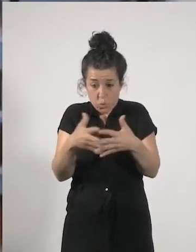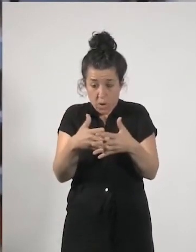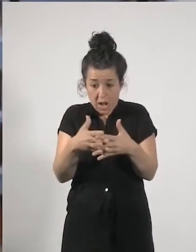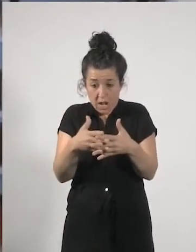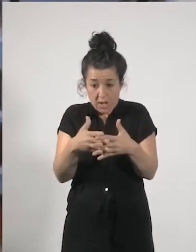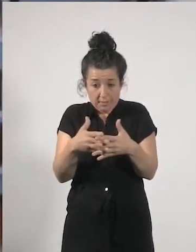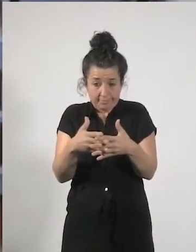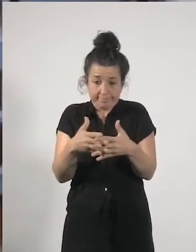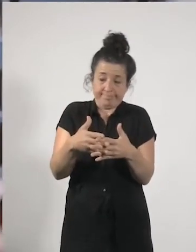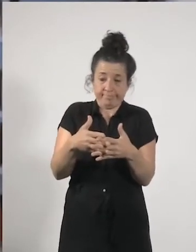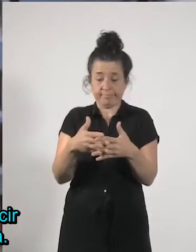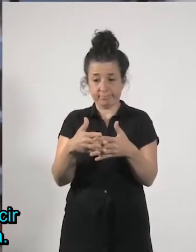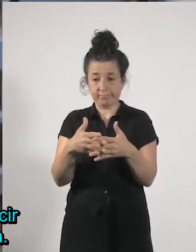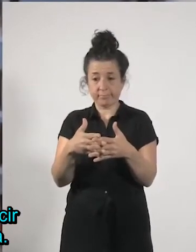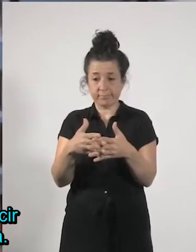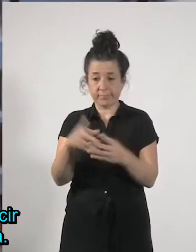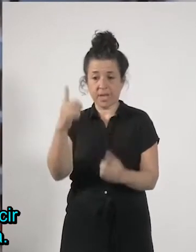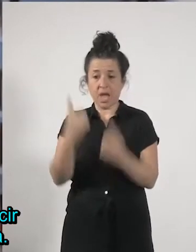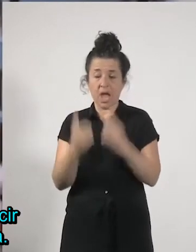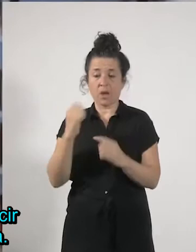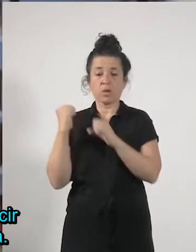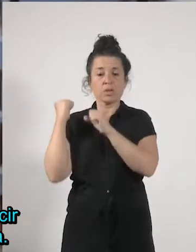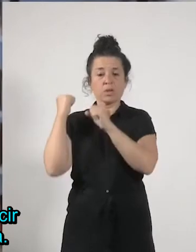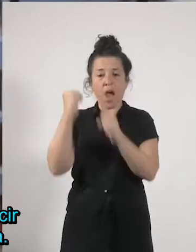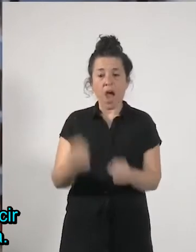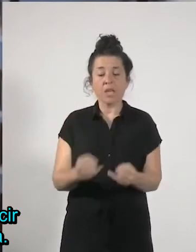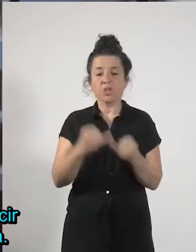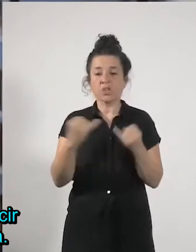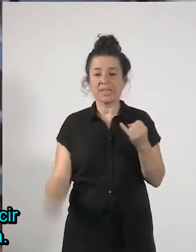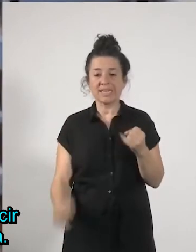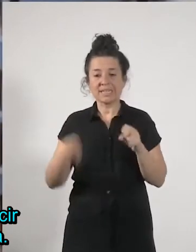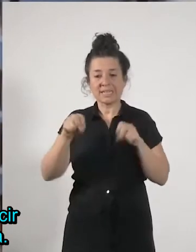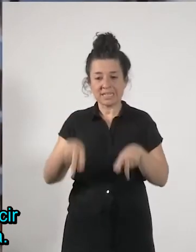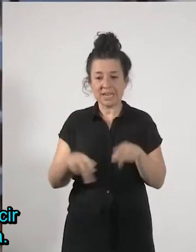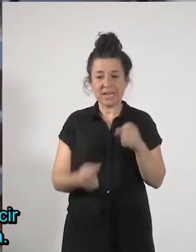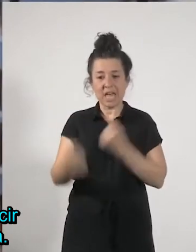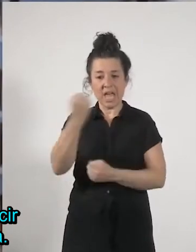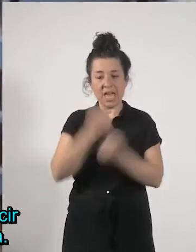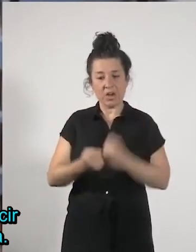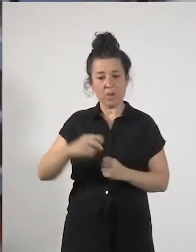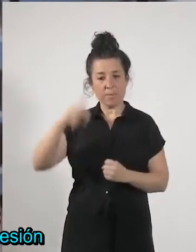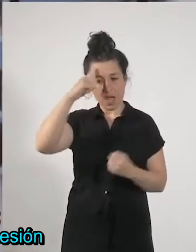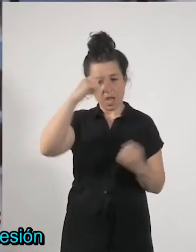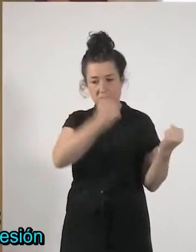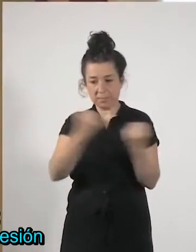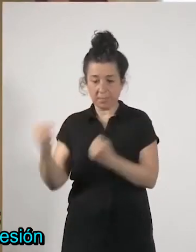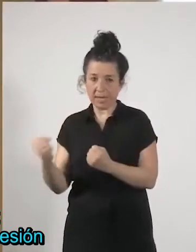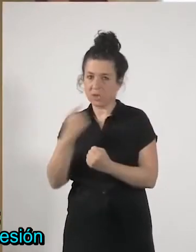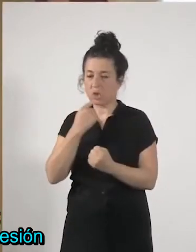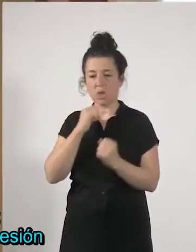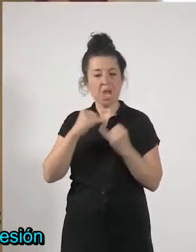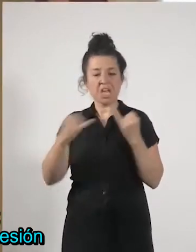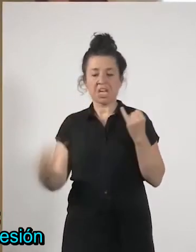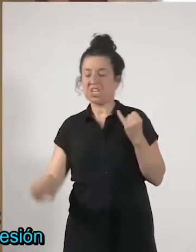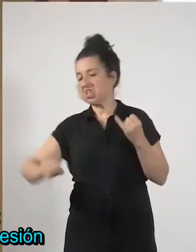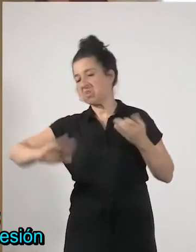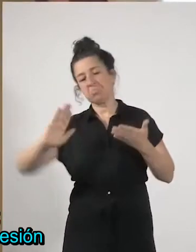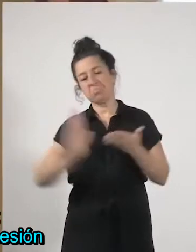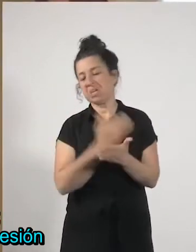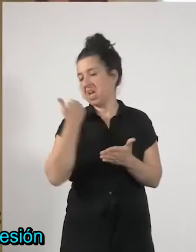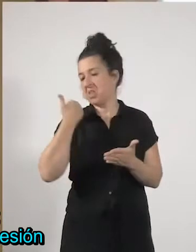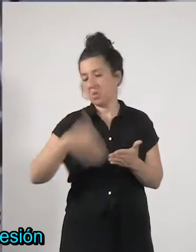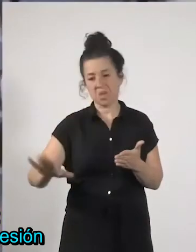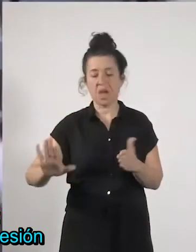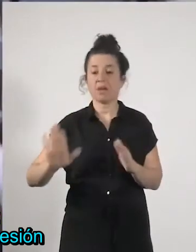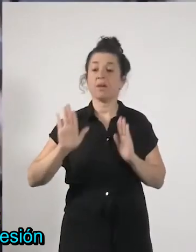cuantos años sin crisis los economistas ya empiezan a decir que las crisis pasaron a la historia es verdad que esta es diferente así